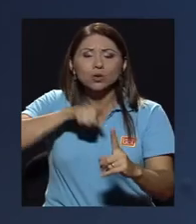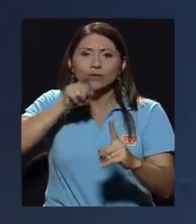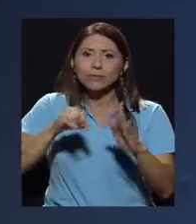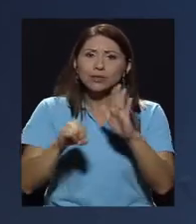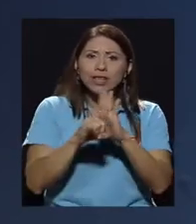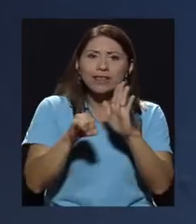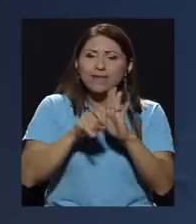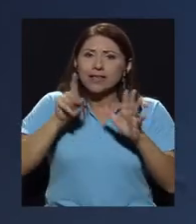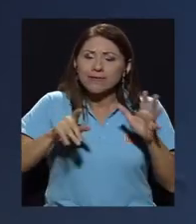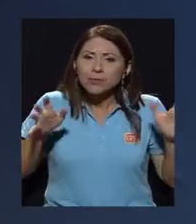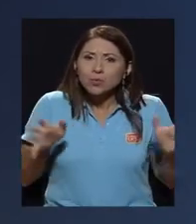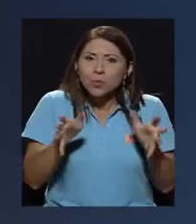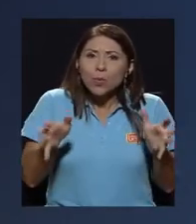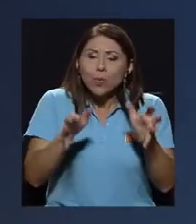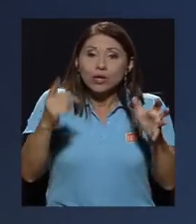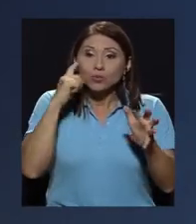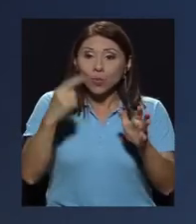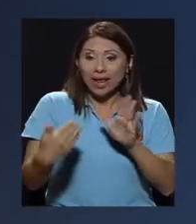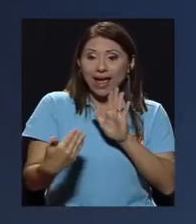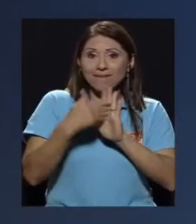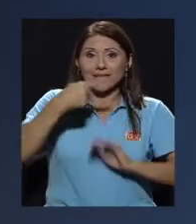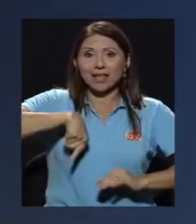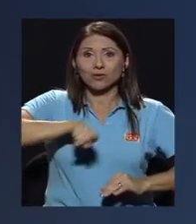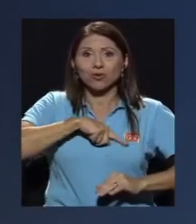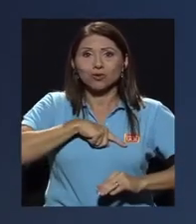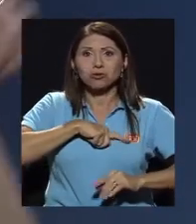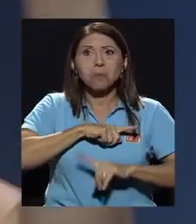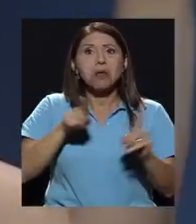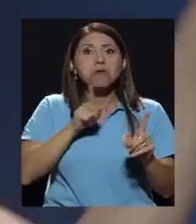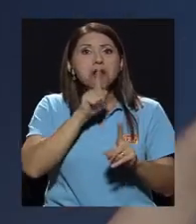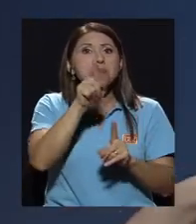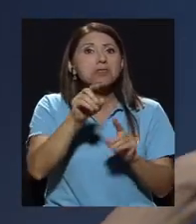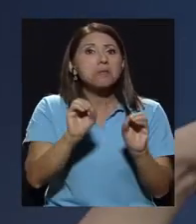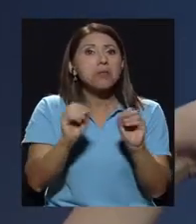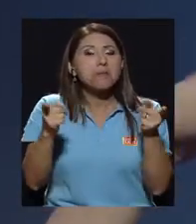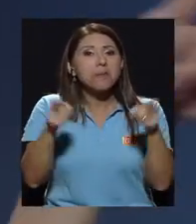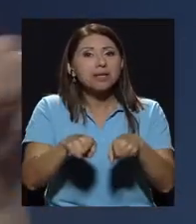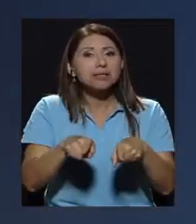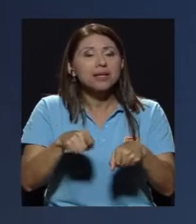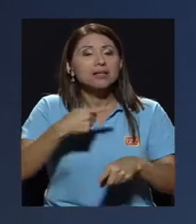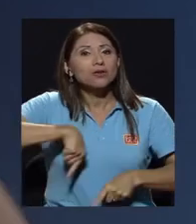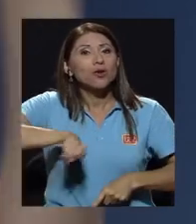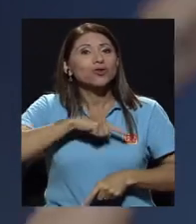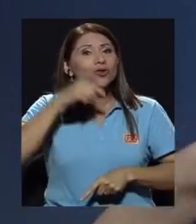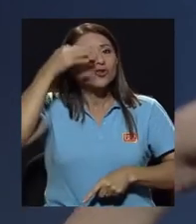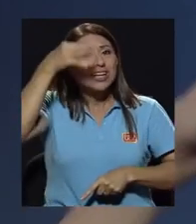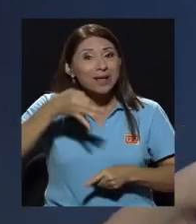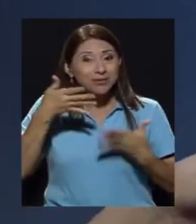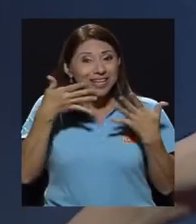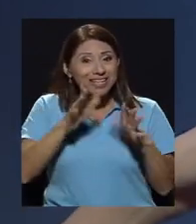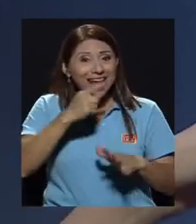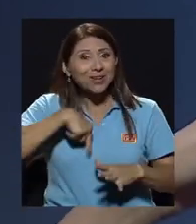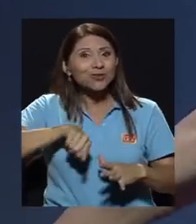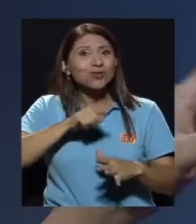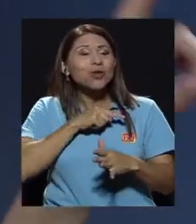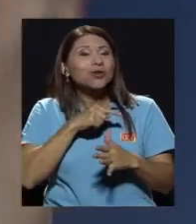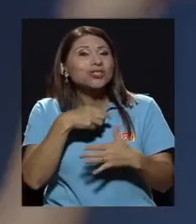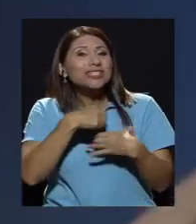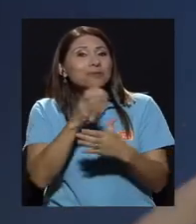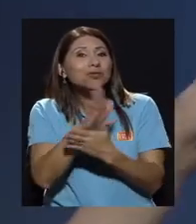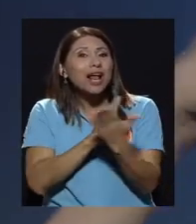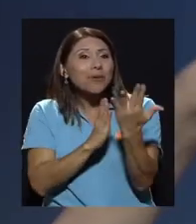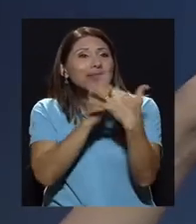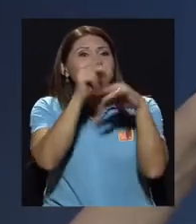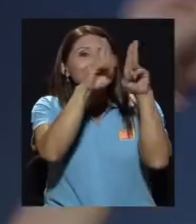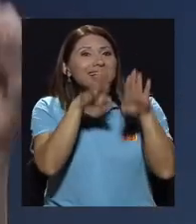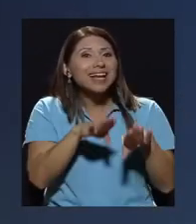afectar como población, pasa desapercibida, porque creemos que ya cumplimos con manifestarnos en una parte digital, pero